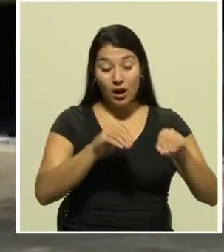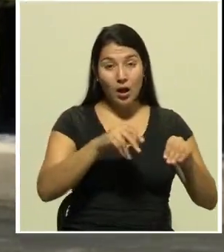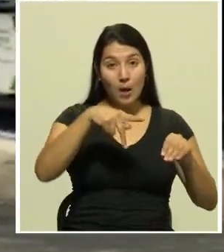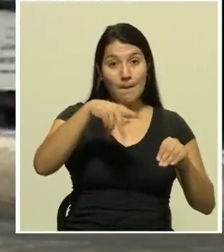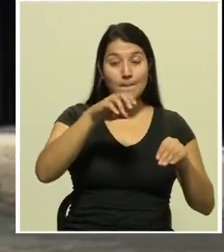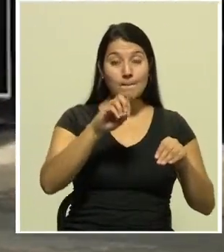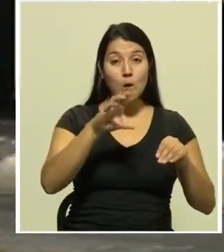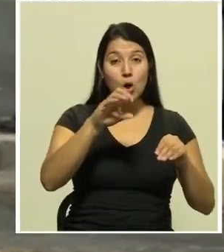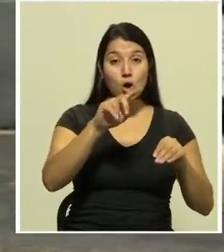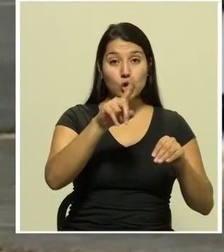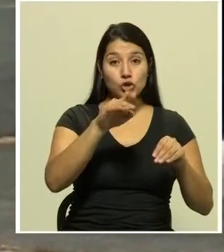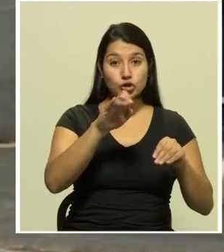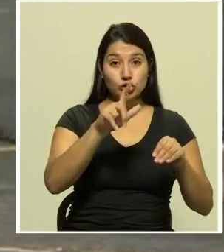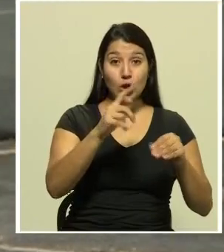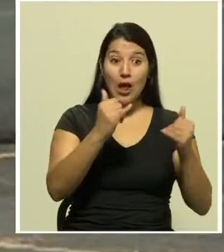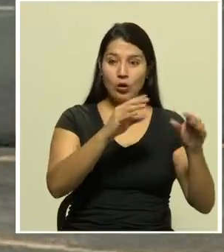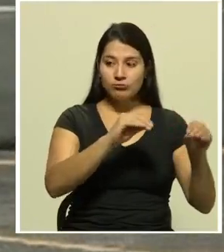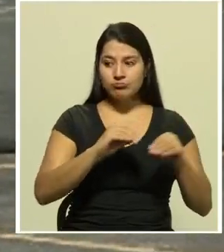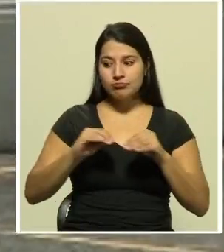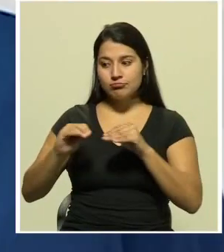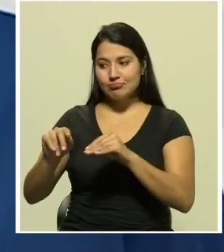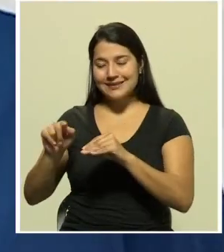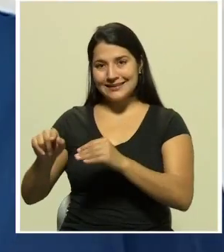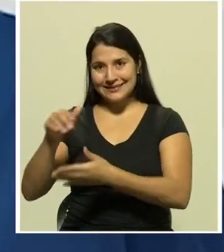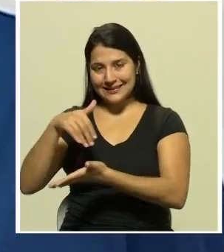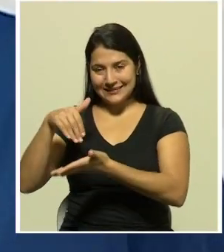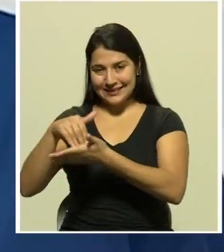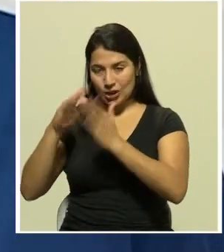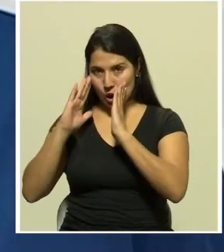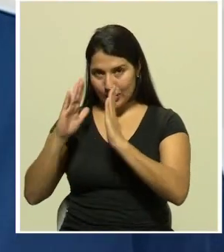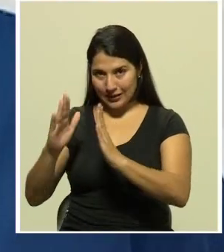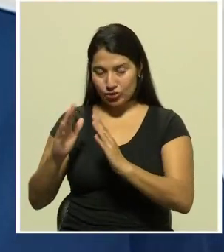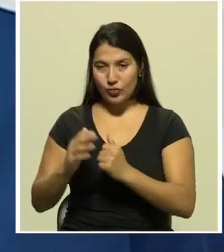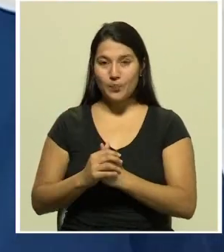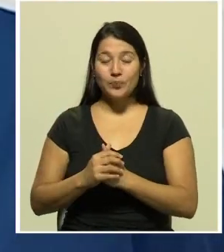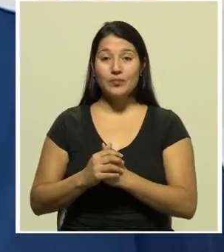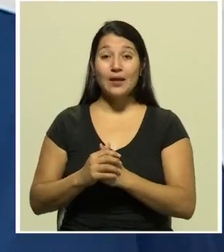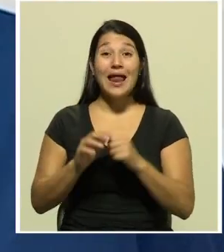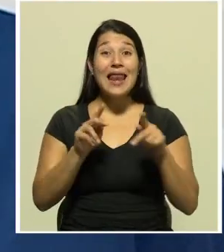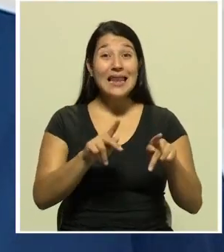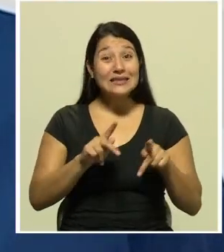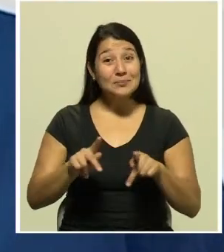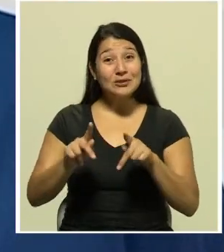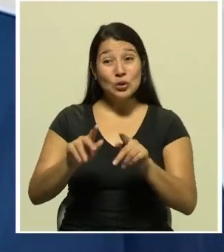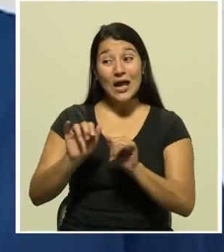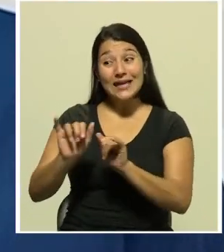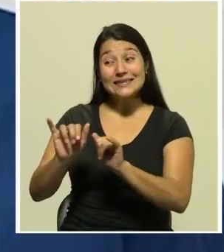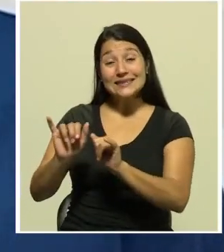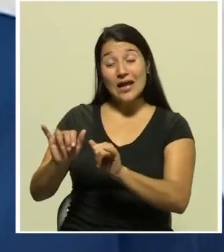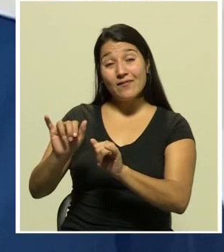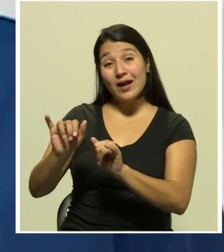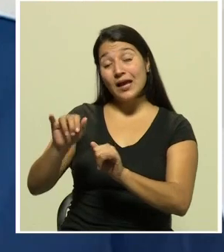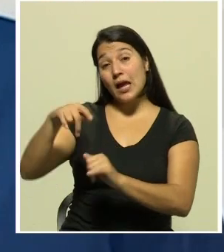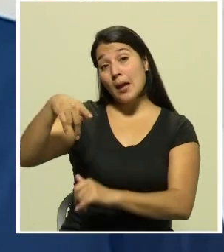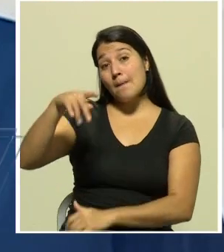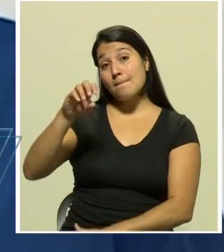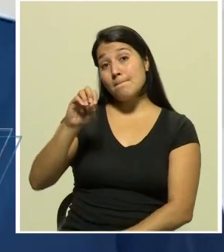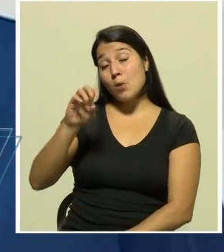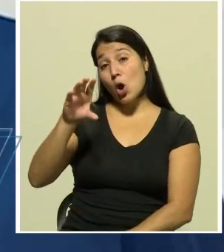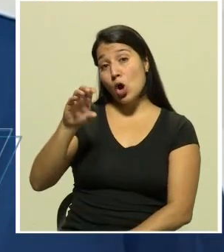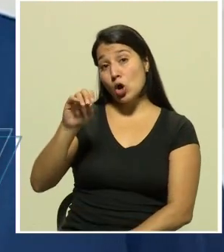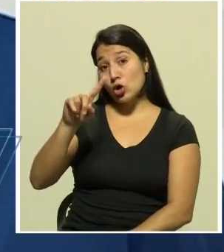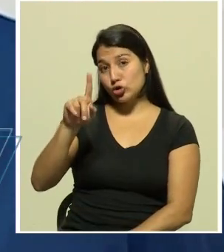se encuentran en este centro de atención. De las personas que estaban ubicadas en Santa Rosa de Pocosol, es importante